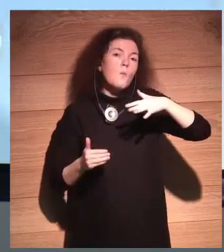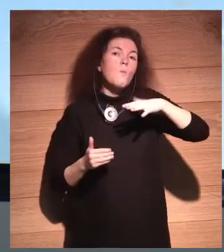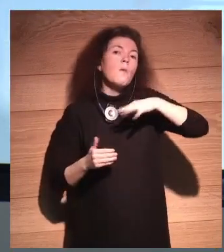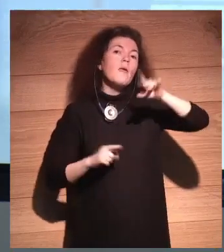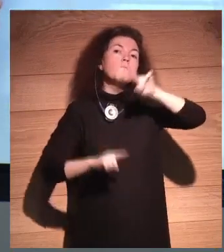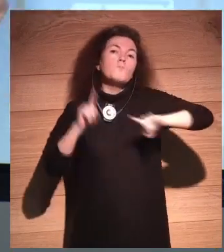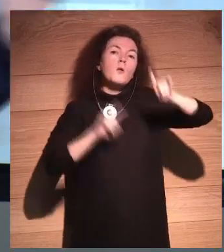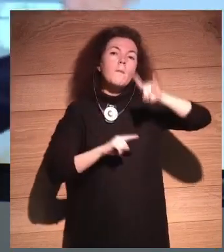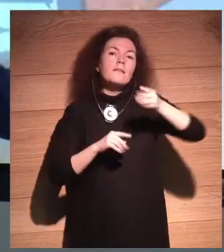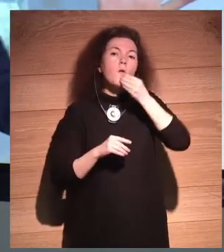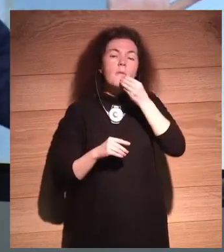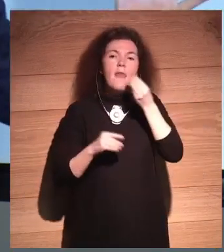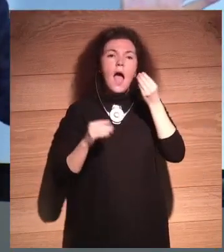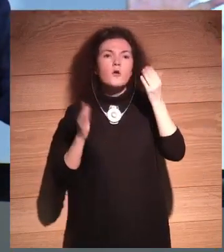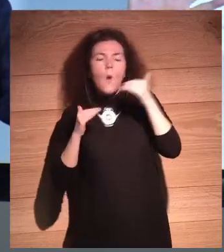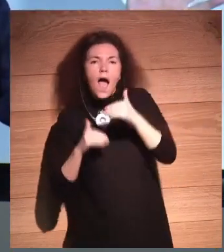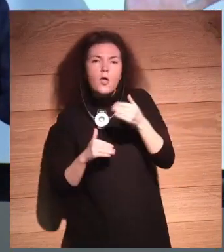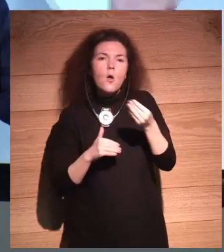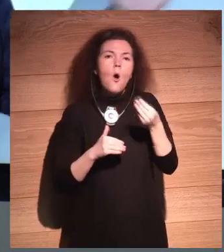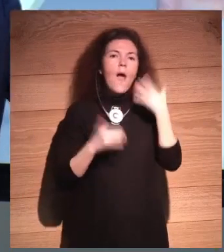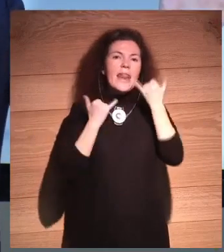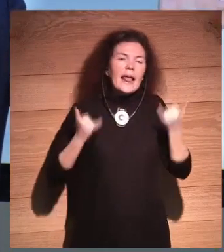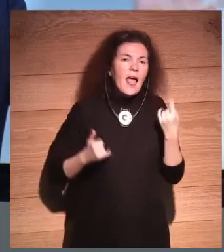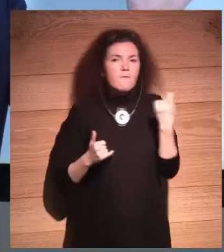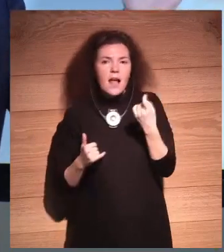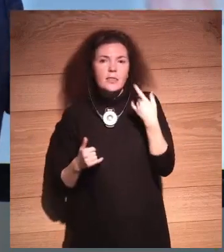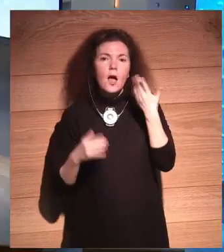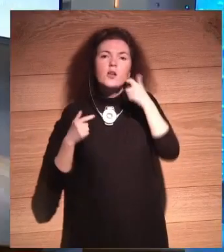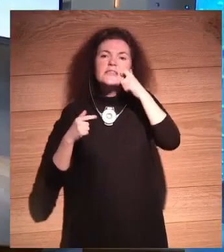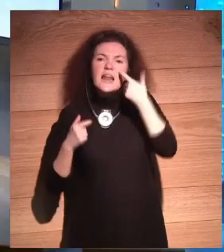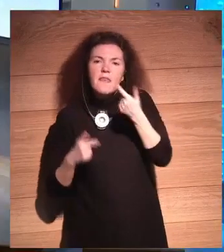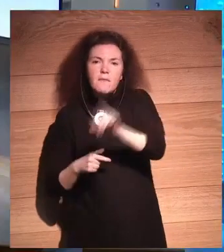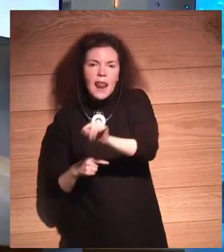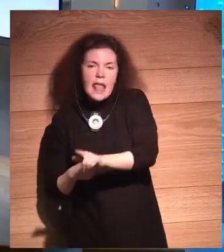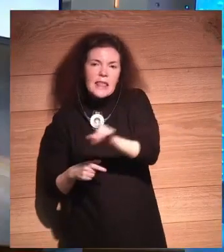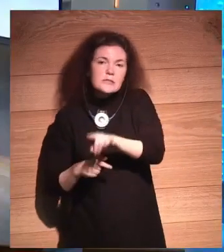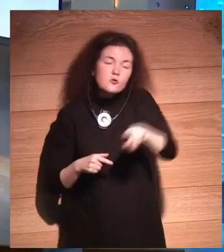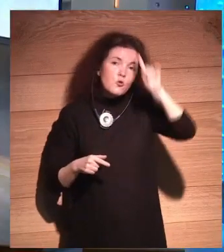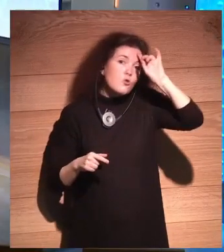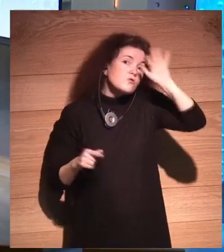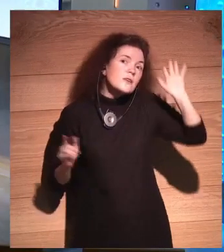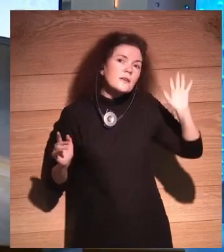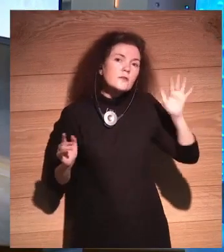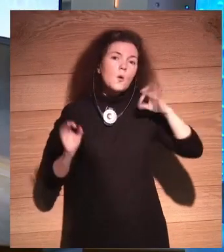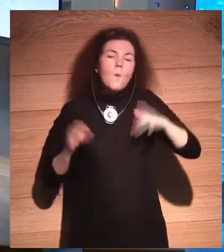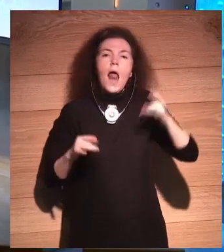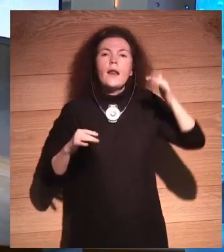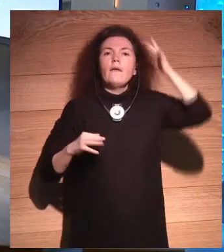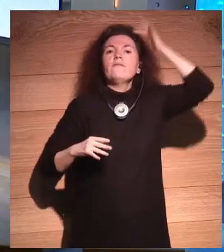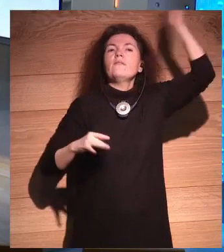vamos a tener problemas de escasez de comida ni de energía, vamos a tener una sanidad barata. Bueno, esto es como el nirvana,